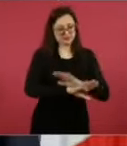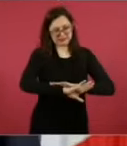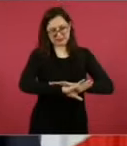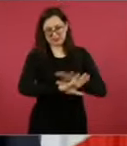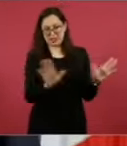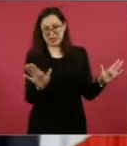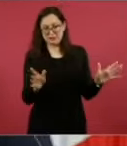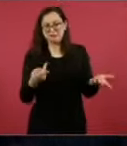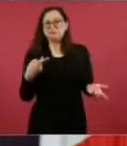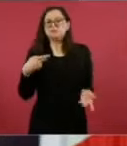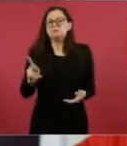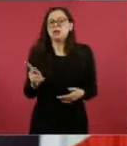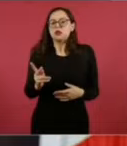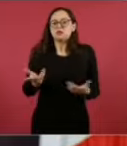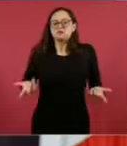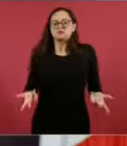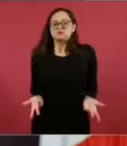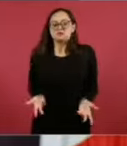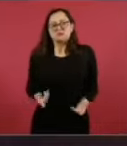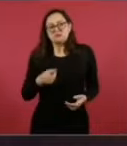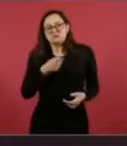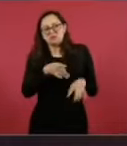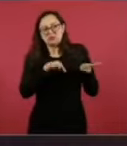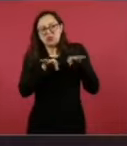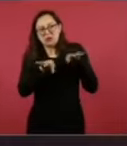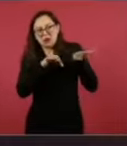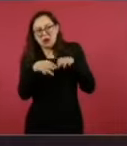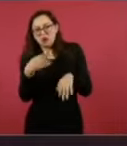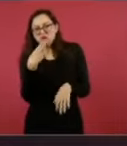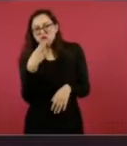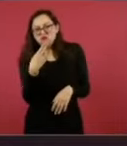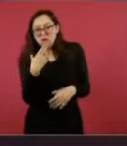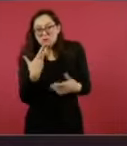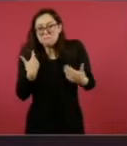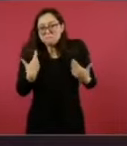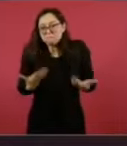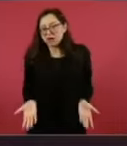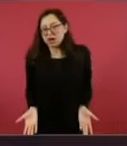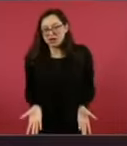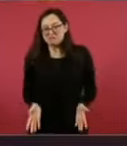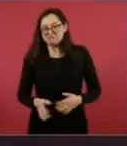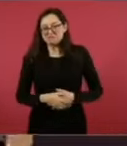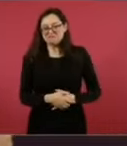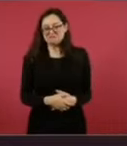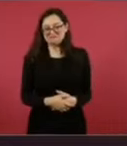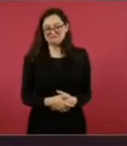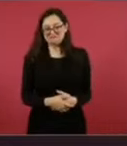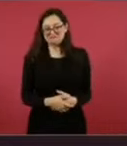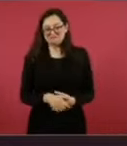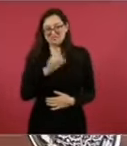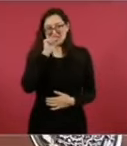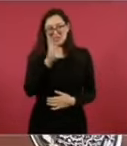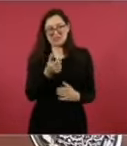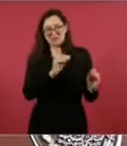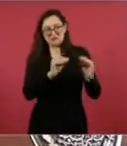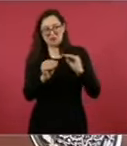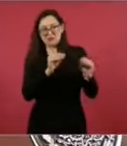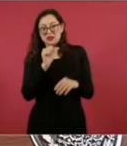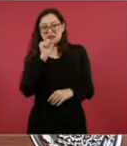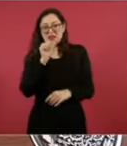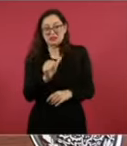Nada más para mantener un aparato burocrático, oneroso.